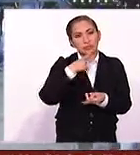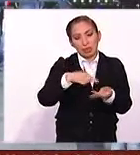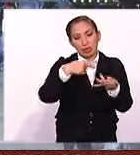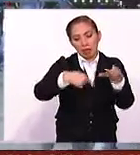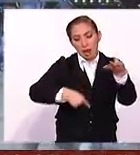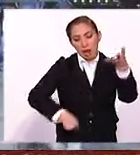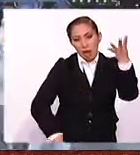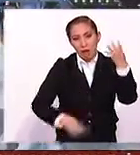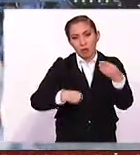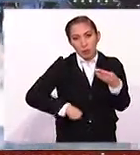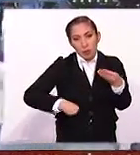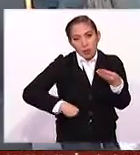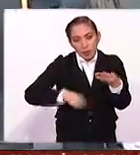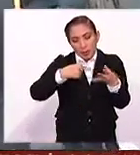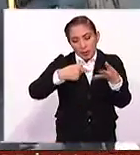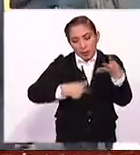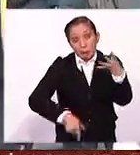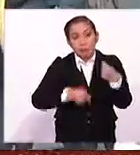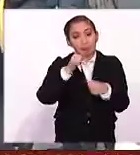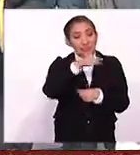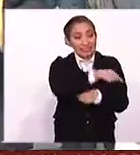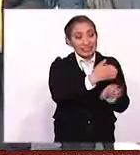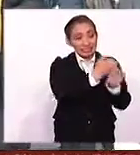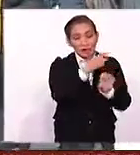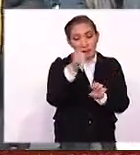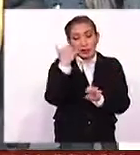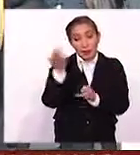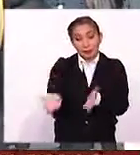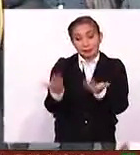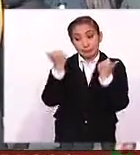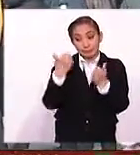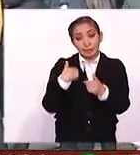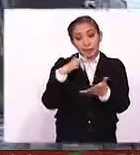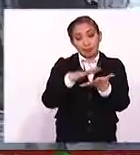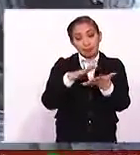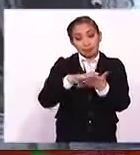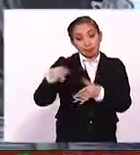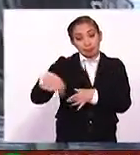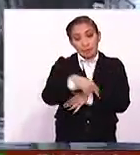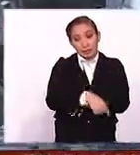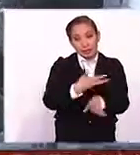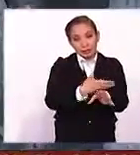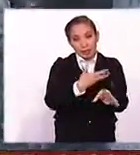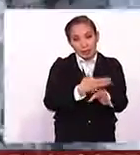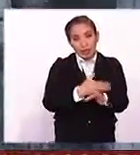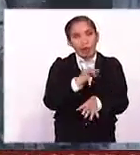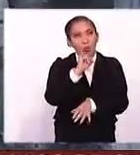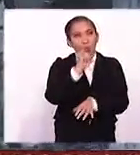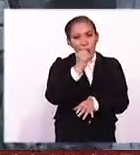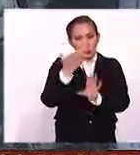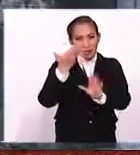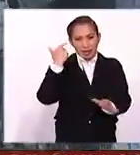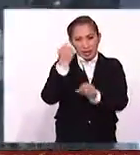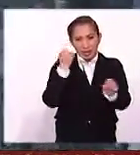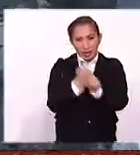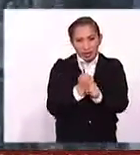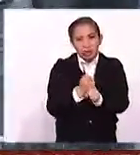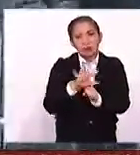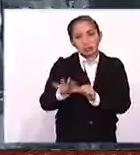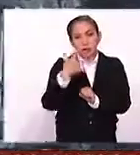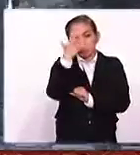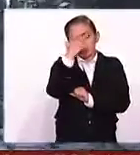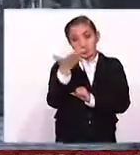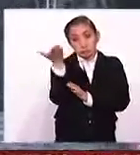aquí. Muchos fiscales han expresado estatales su interés en que el señor esté aquí en los Estados Unidos. Como sabemos, desde junio del año pasado, ya se